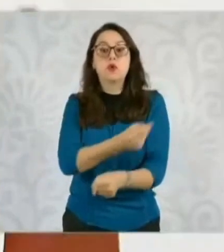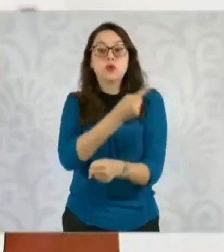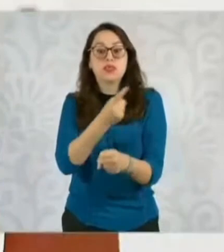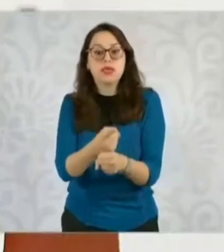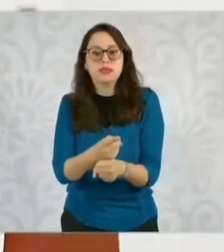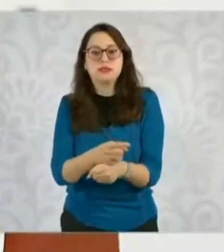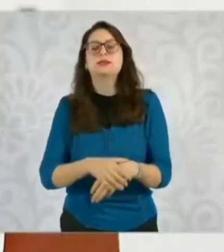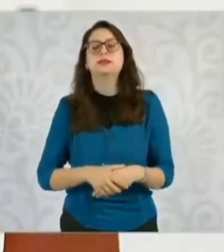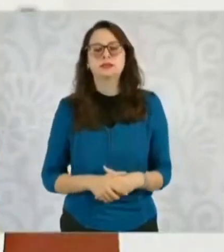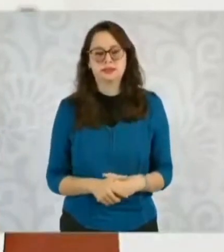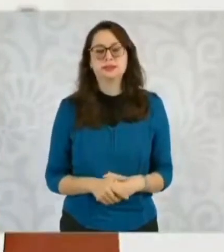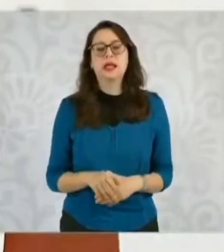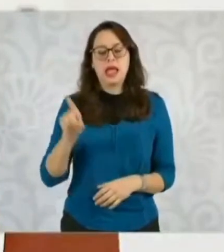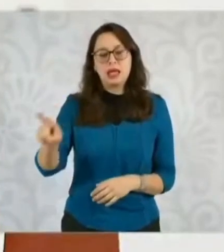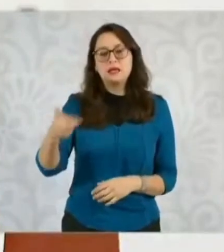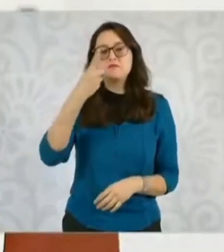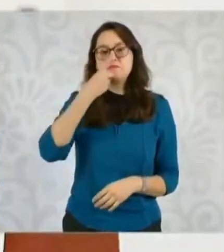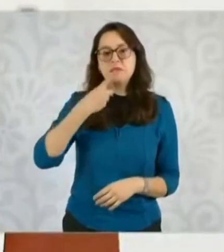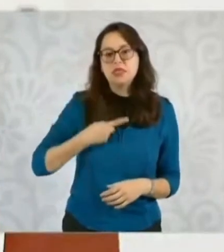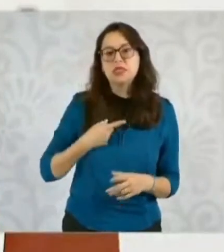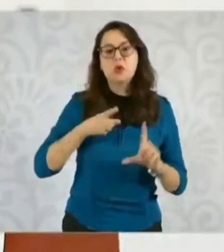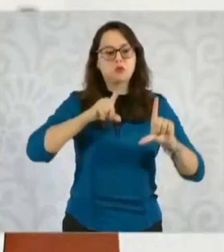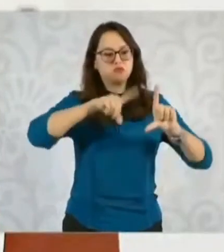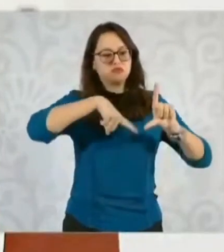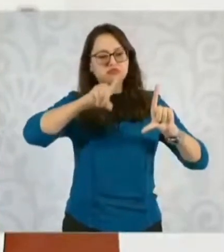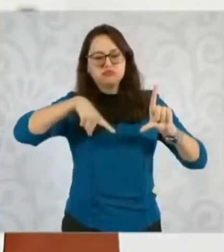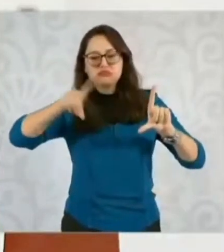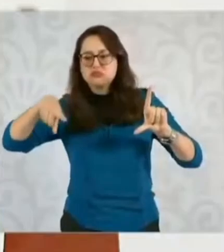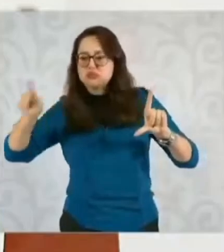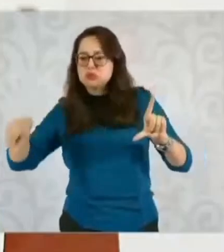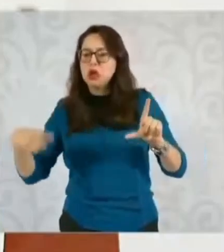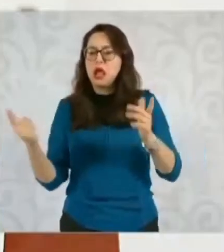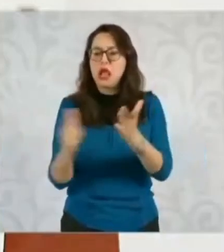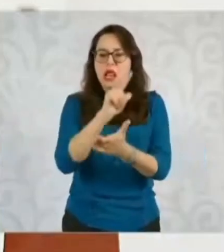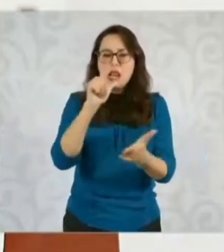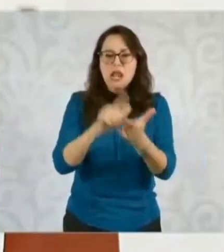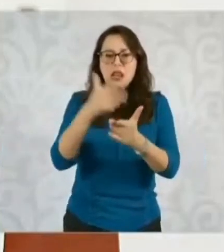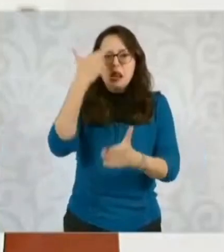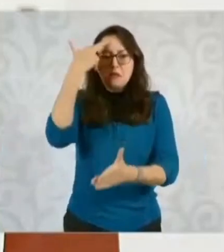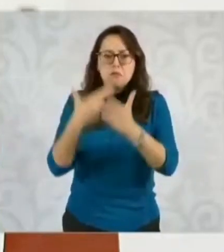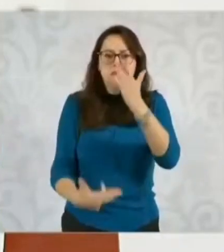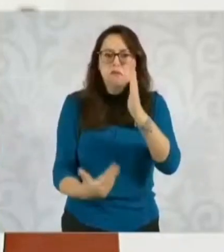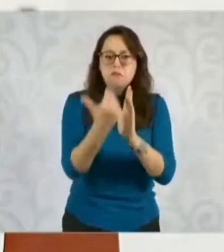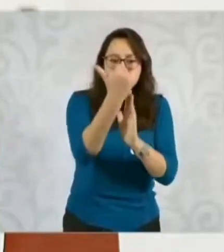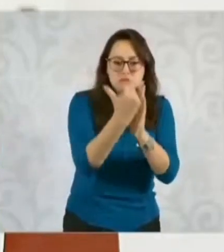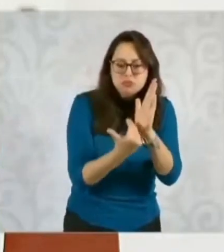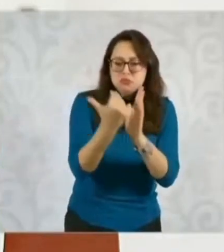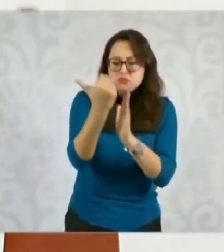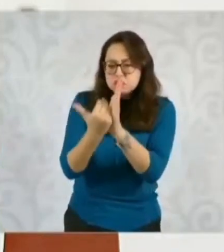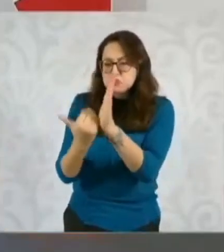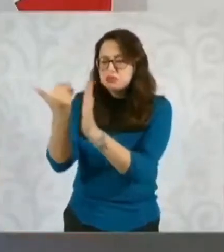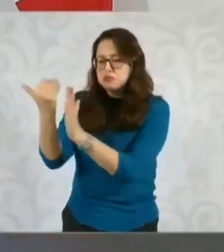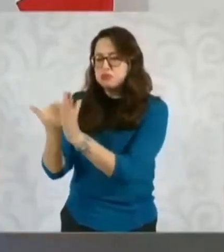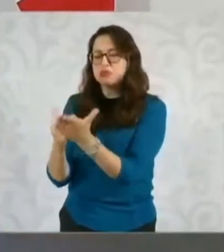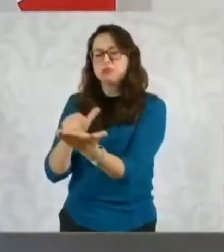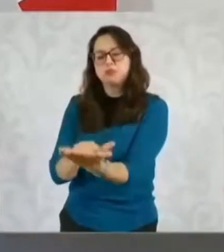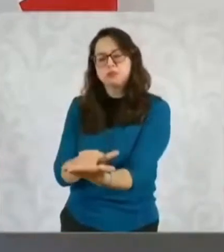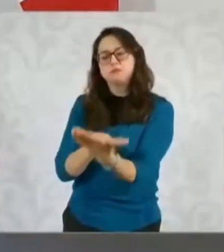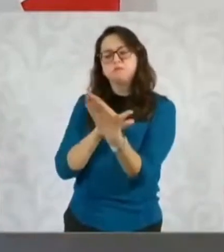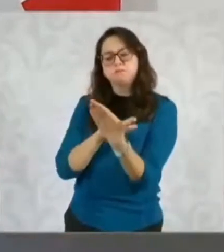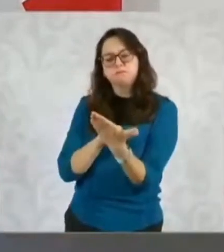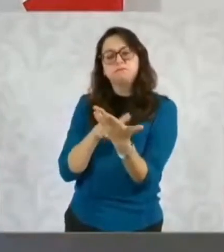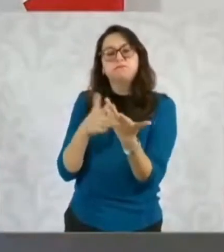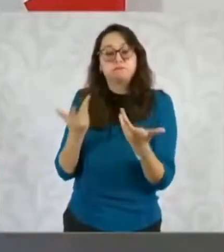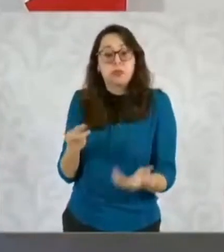hablamos de… él me presentó una serie de gráficas de reducción del delito en Jalisco y me pidió